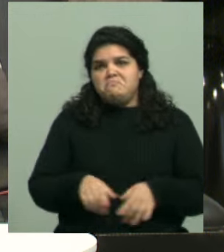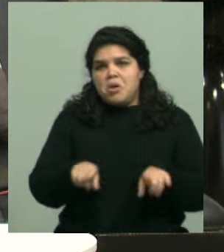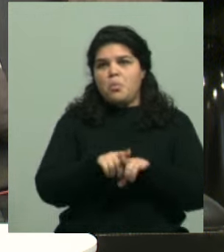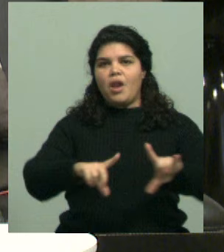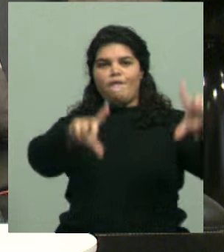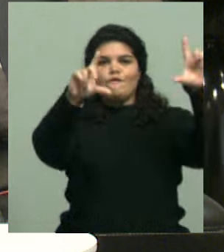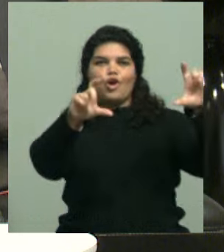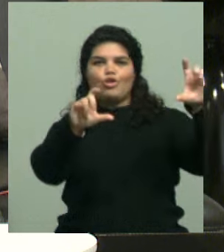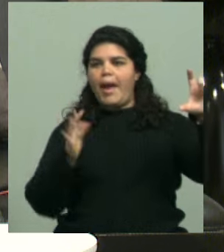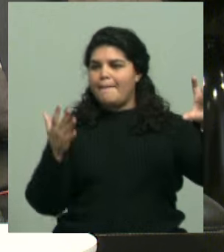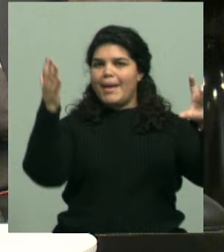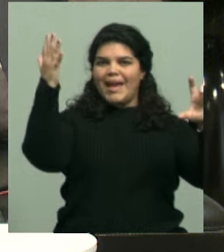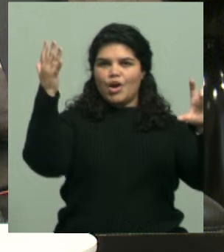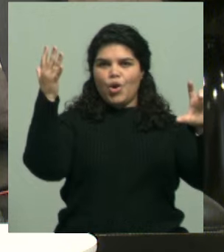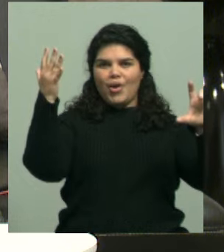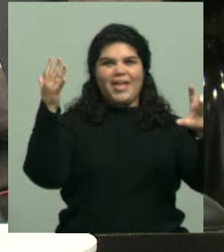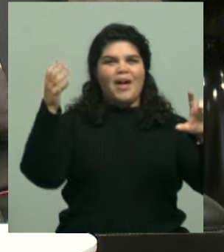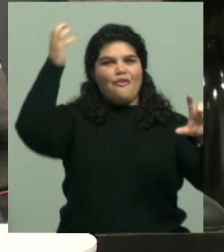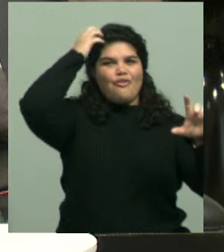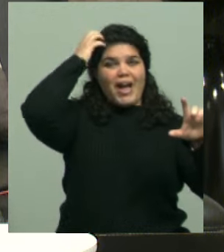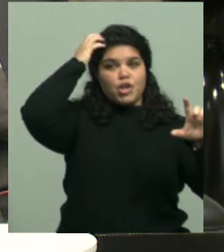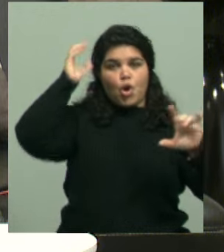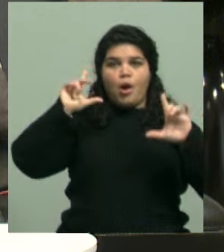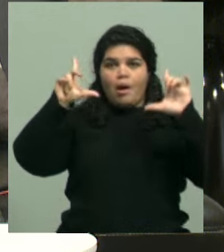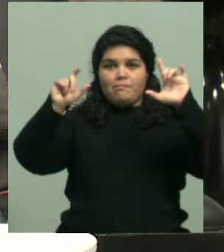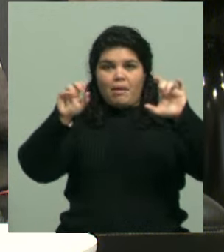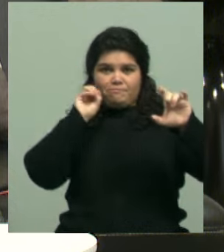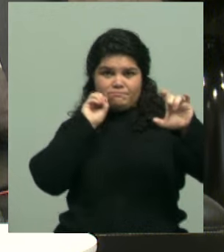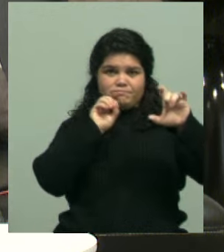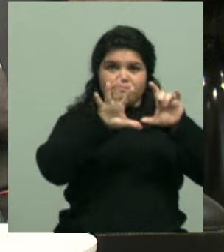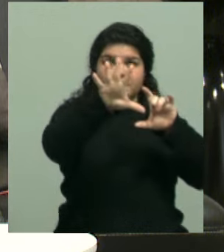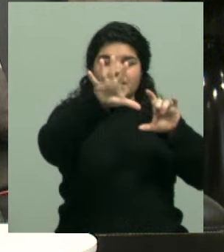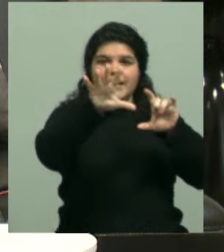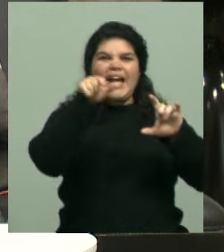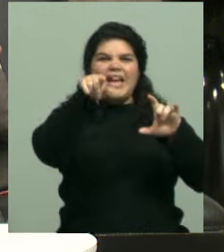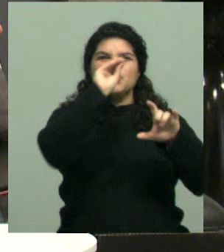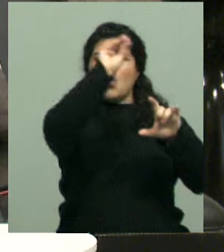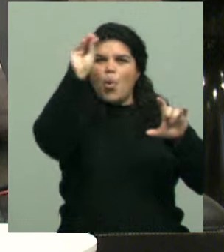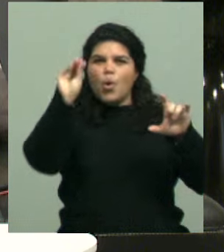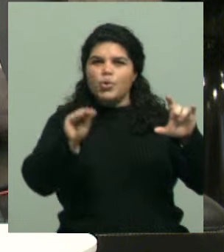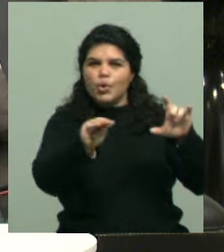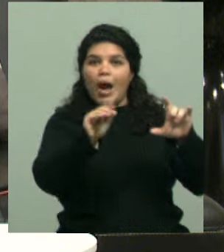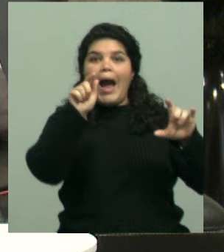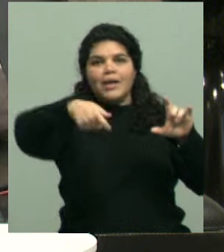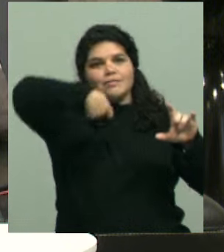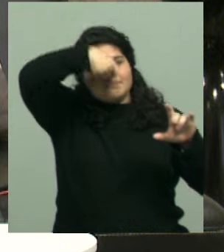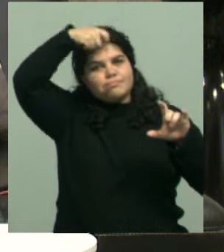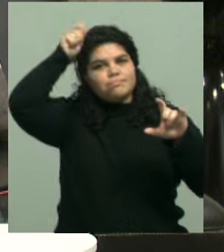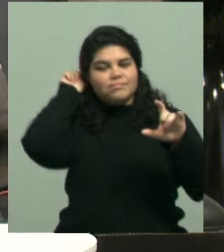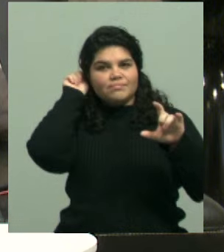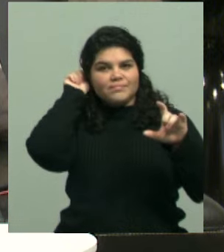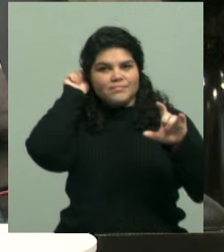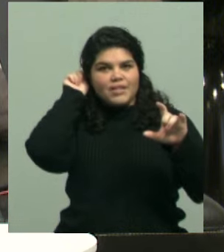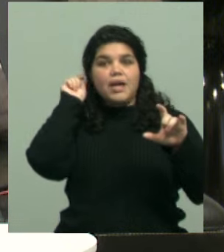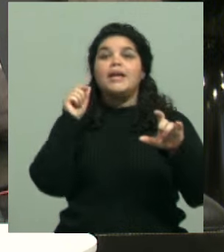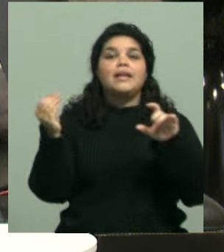espejo de su baño con flash y el espejo sucio en el que se ve su pelo para atrás. Solo se ve eso porque